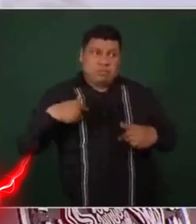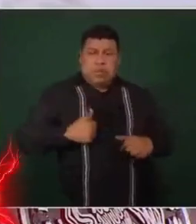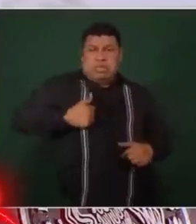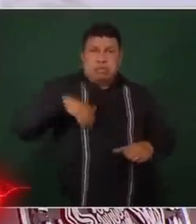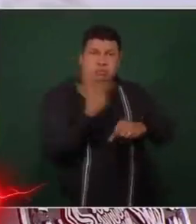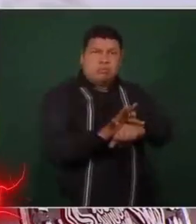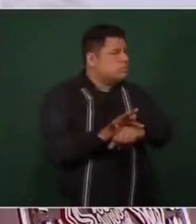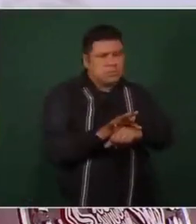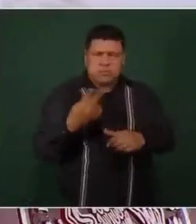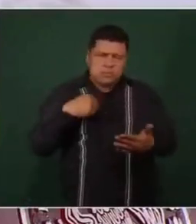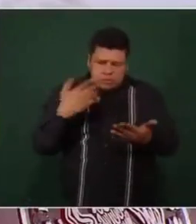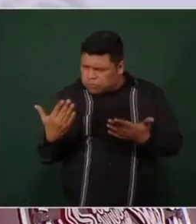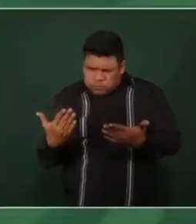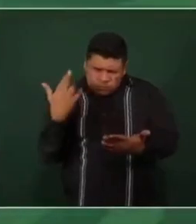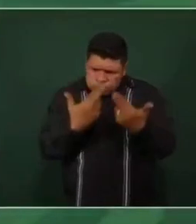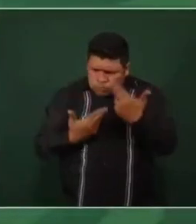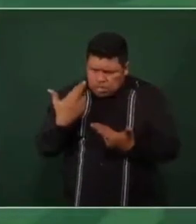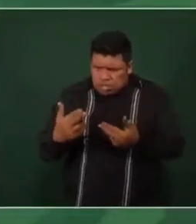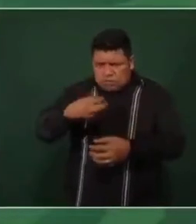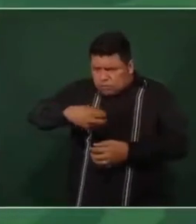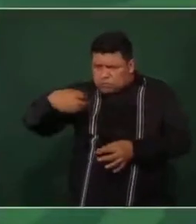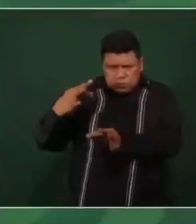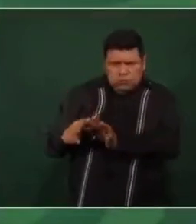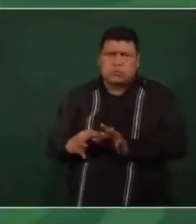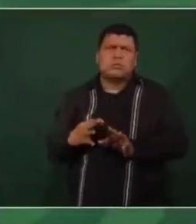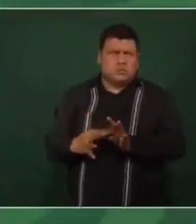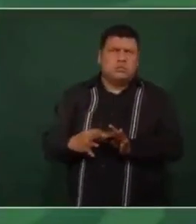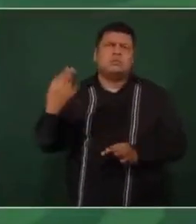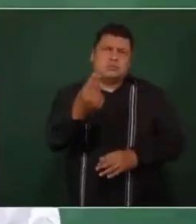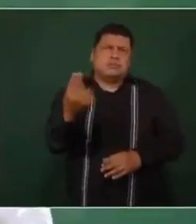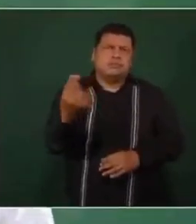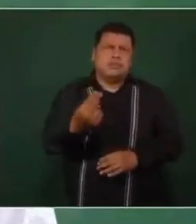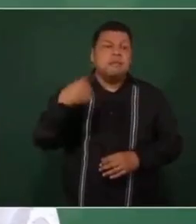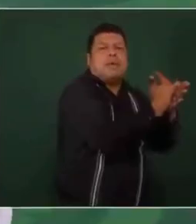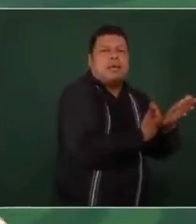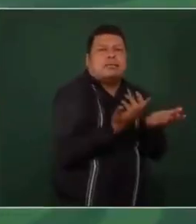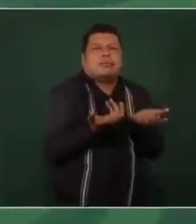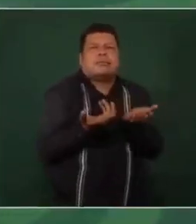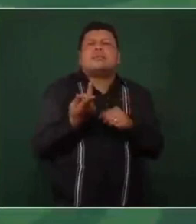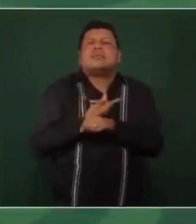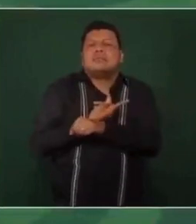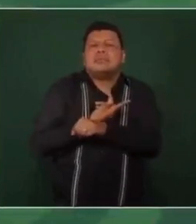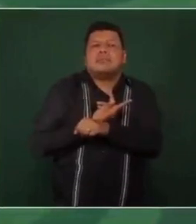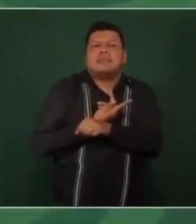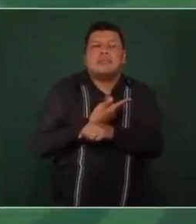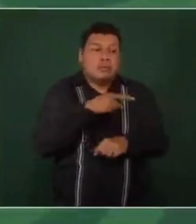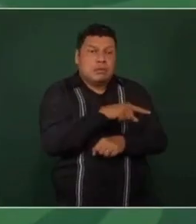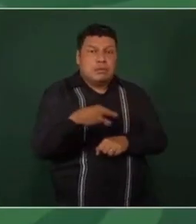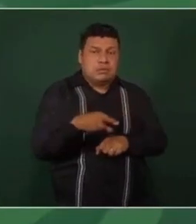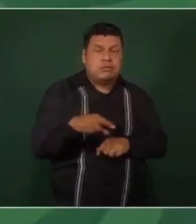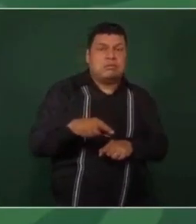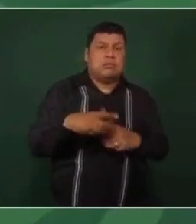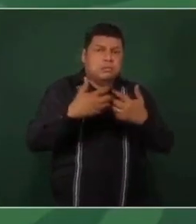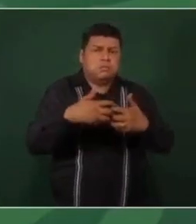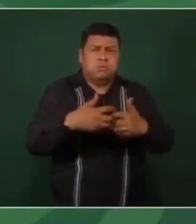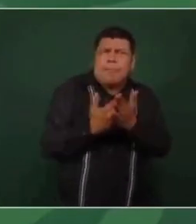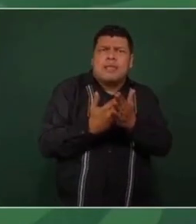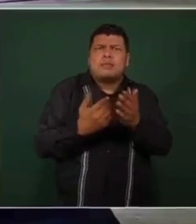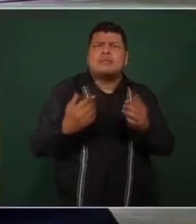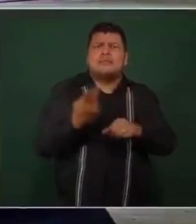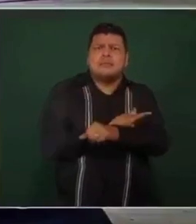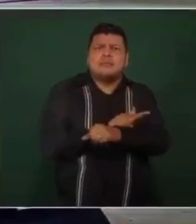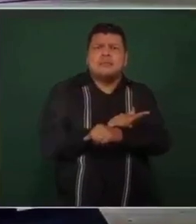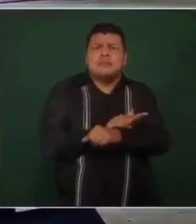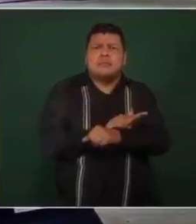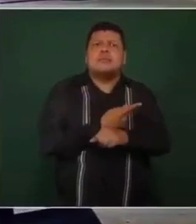concesiones, estos excesos, estos subsidios. ¿Qué sucede? Que esa energía supuestamente que no tiene costo,